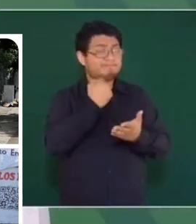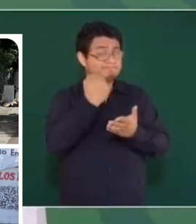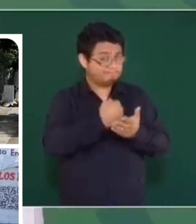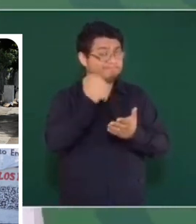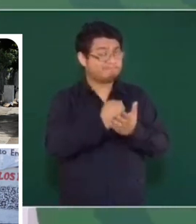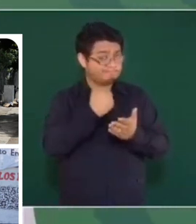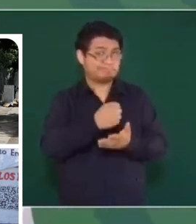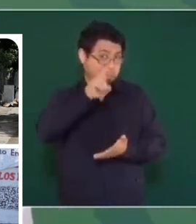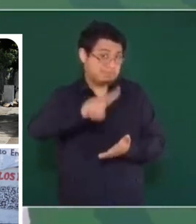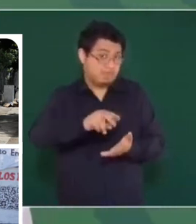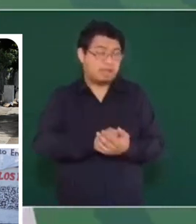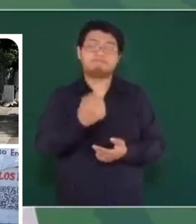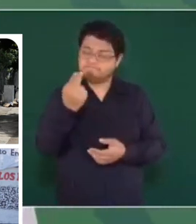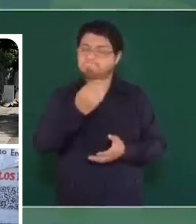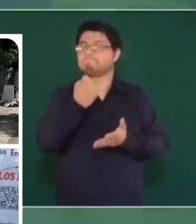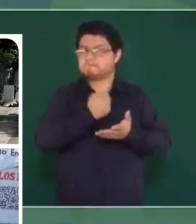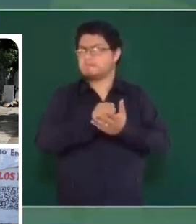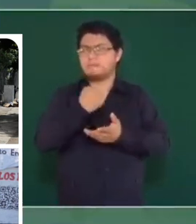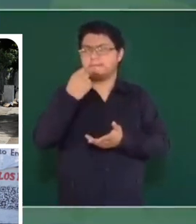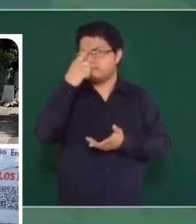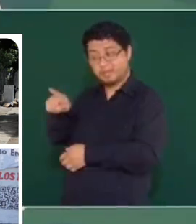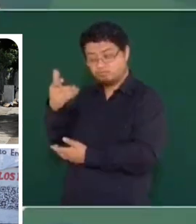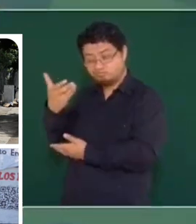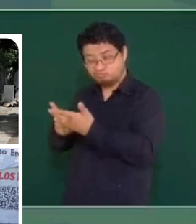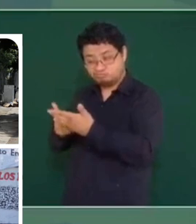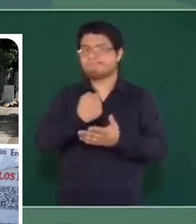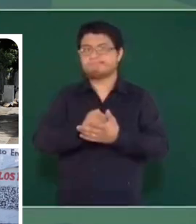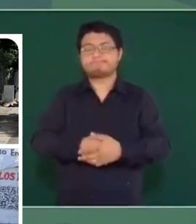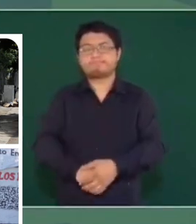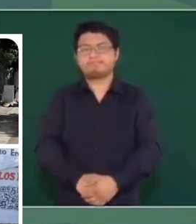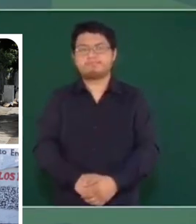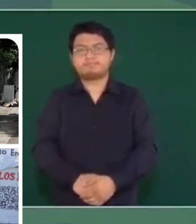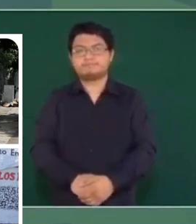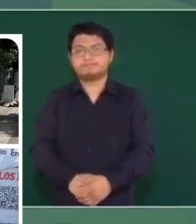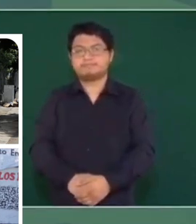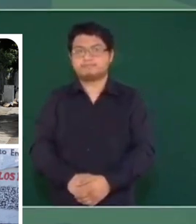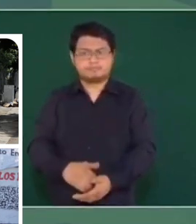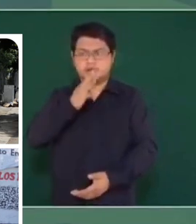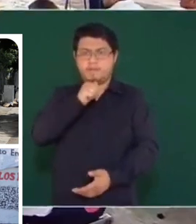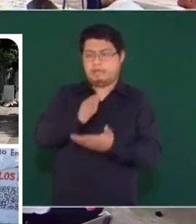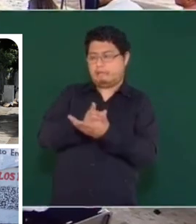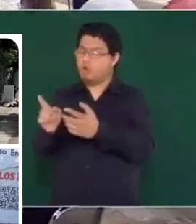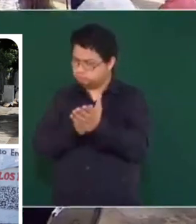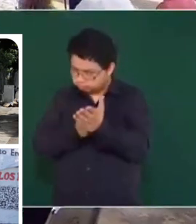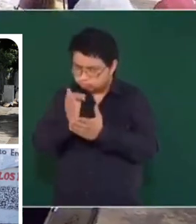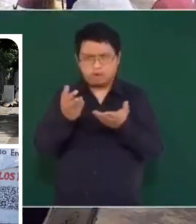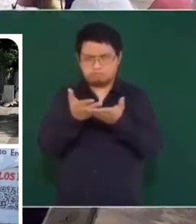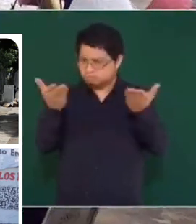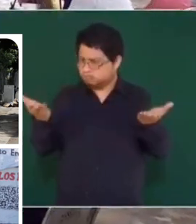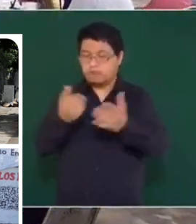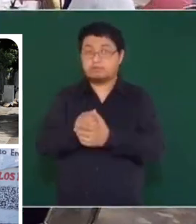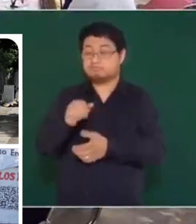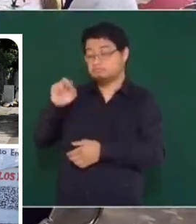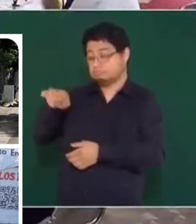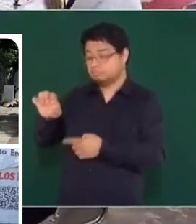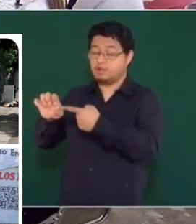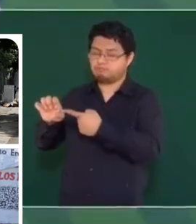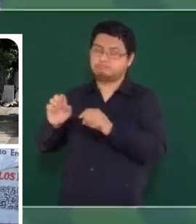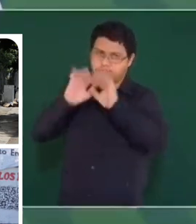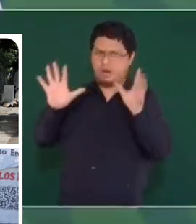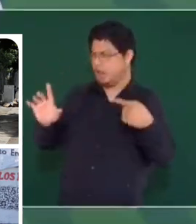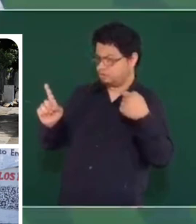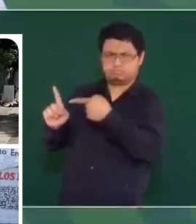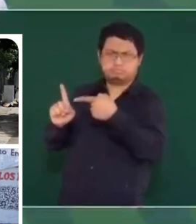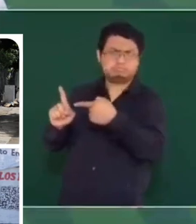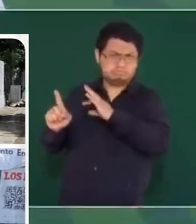para limpiar de corrupción, de parcialidad al INE. Hay que luchar por eso. Claro que sí se